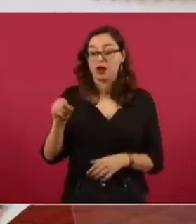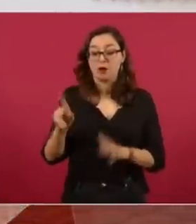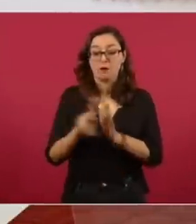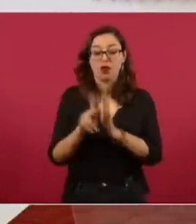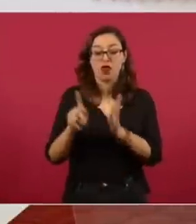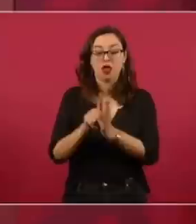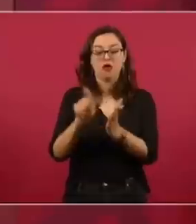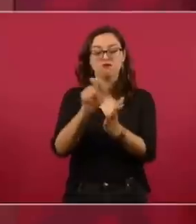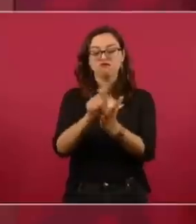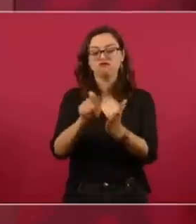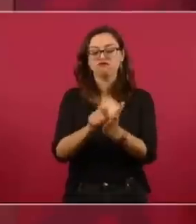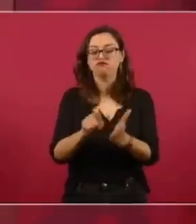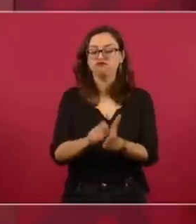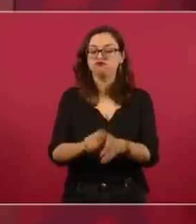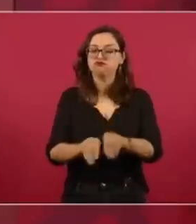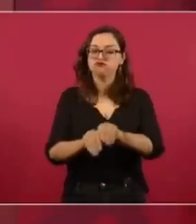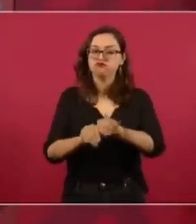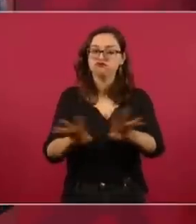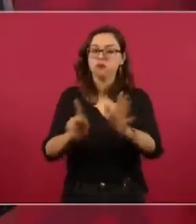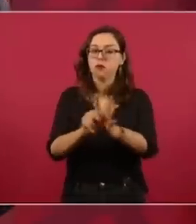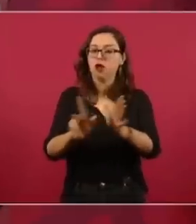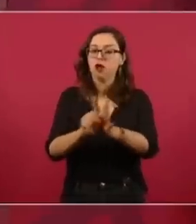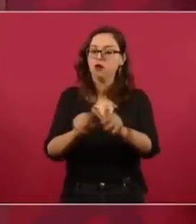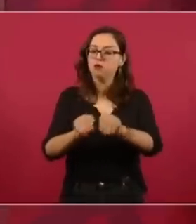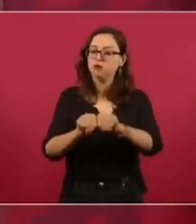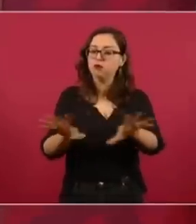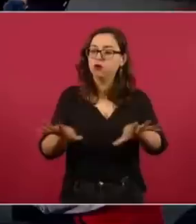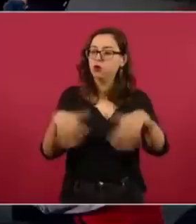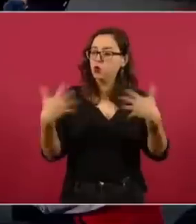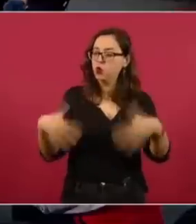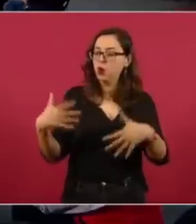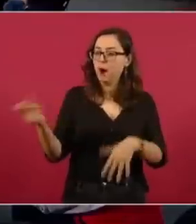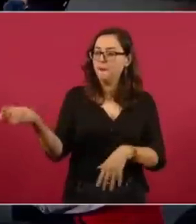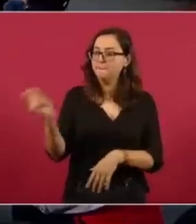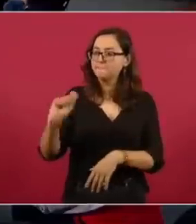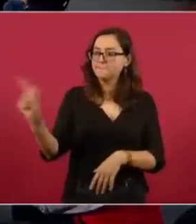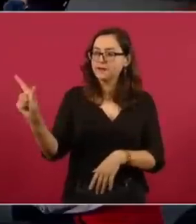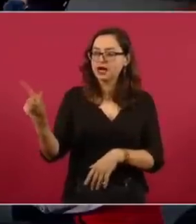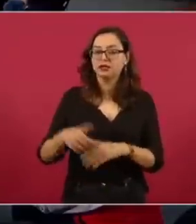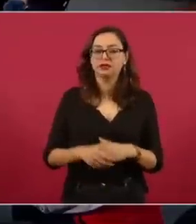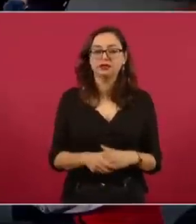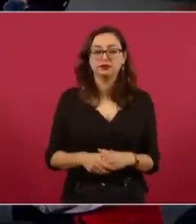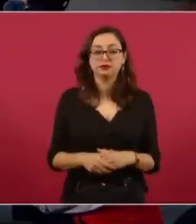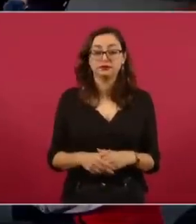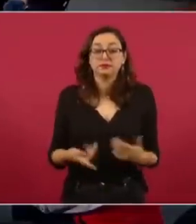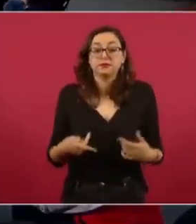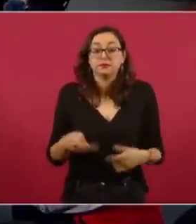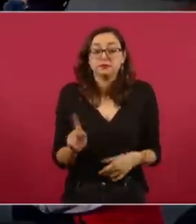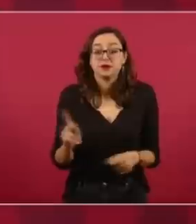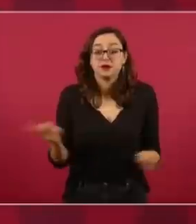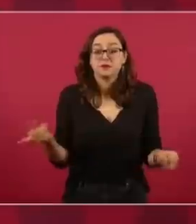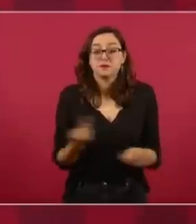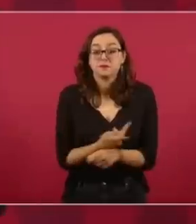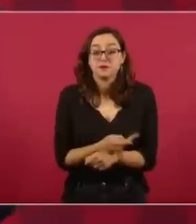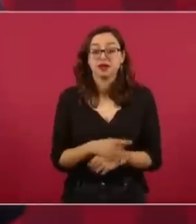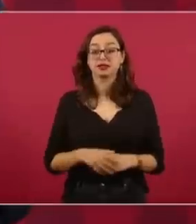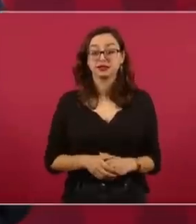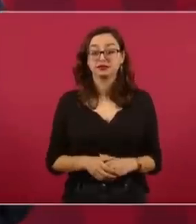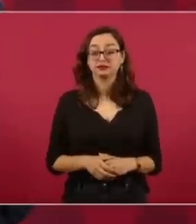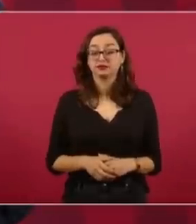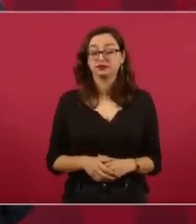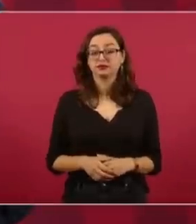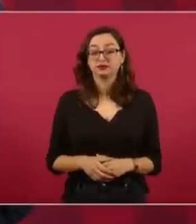Y entonces una vez escribió un artículo y puso su artículo, ahí debe de estar el artículo,